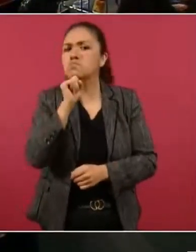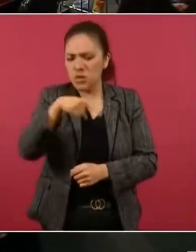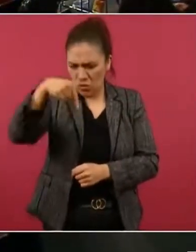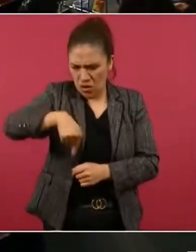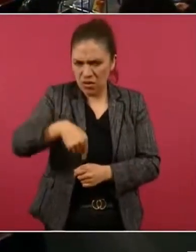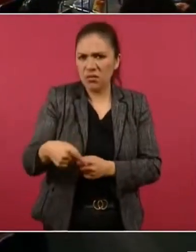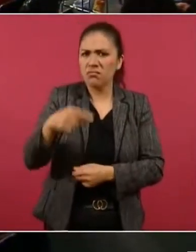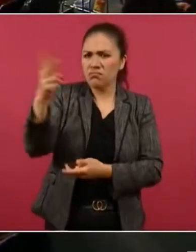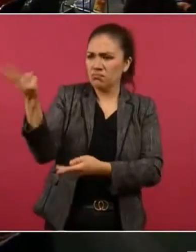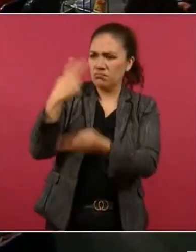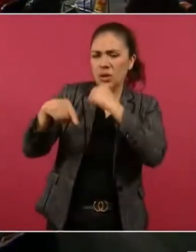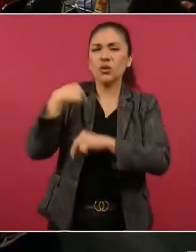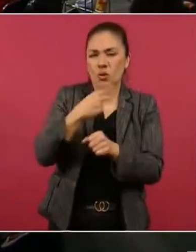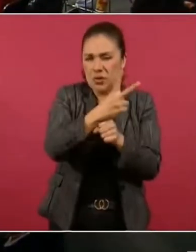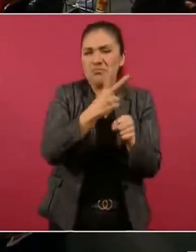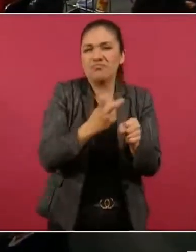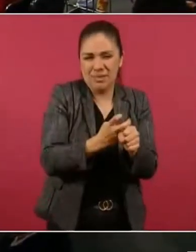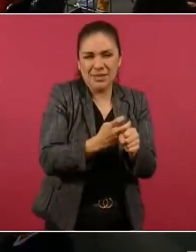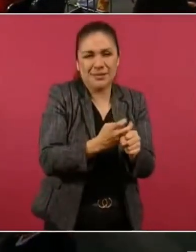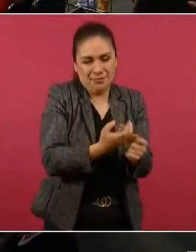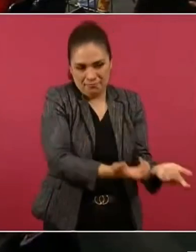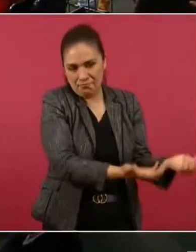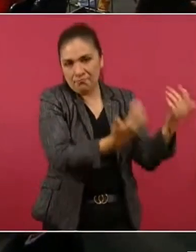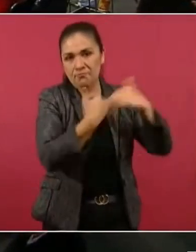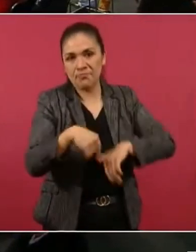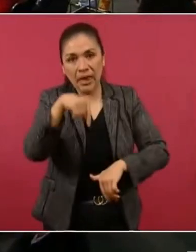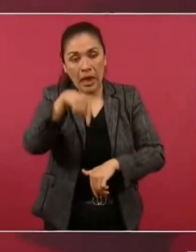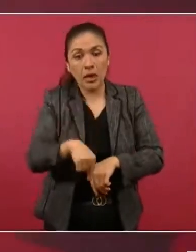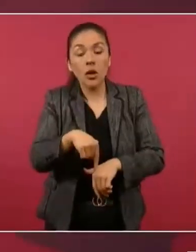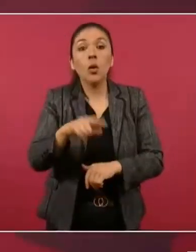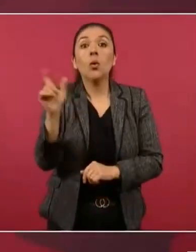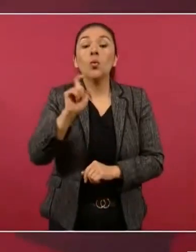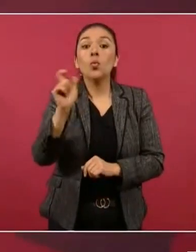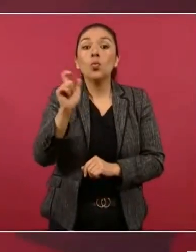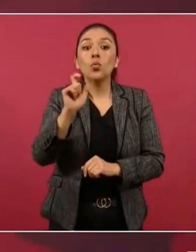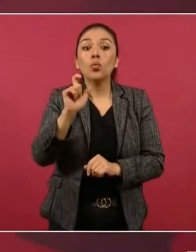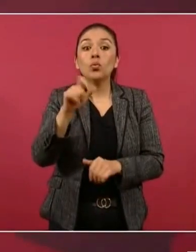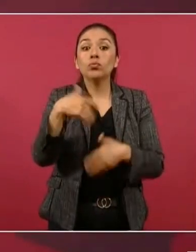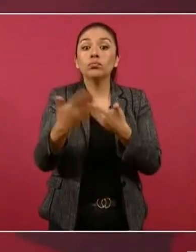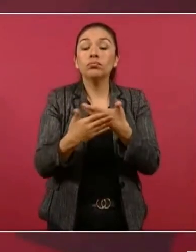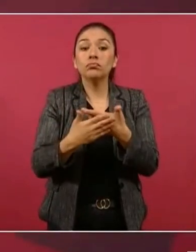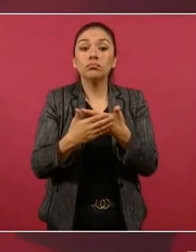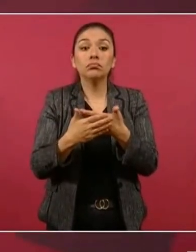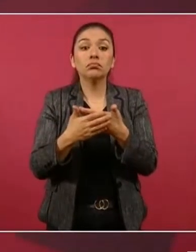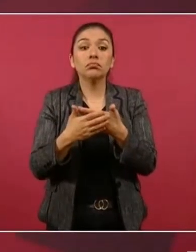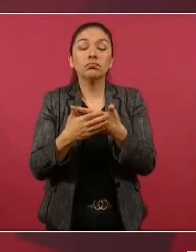los voy a invitar cuando se